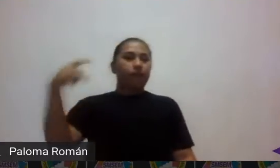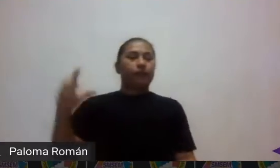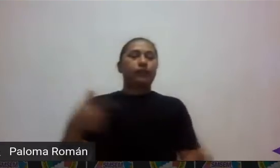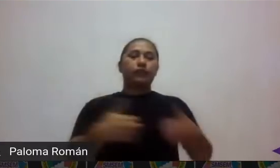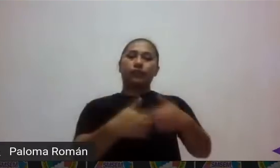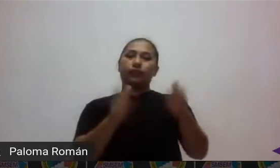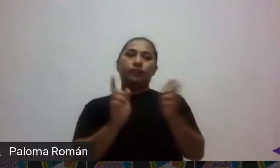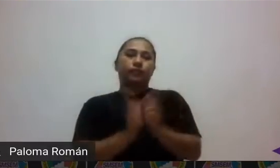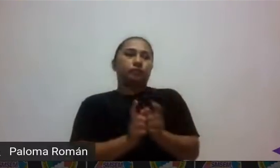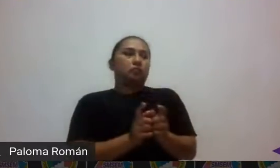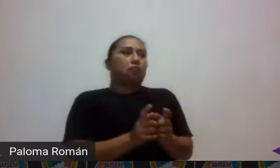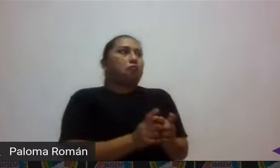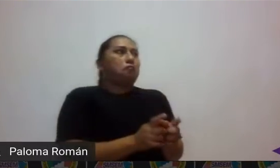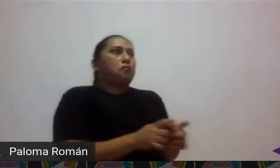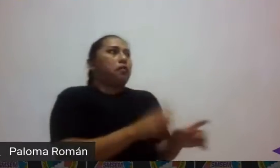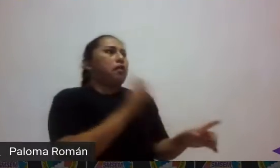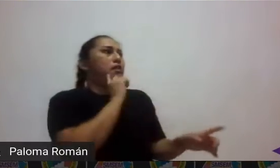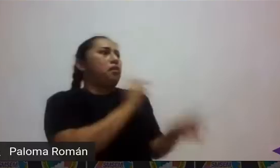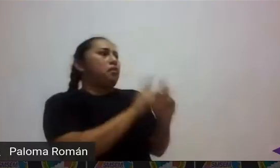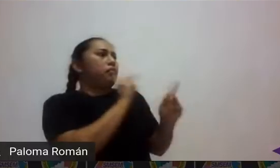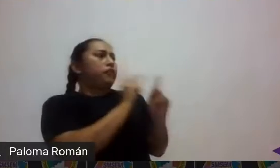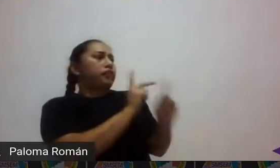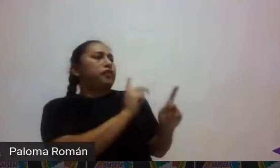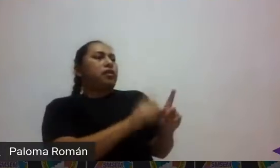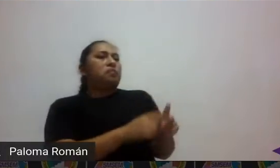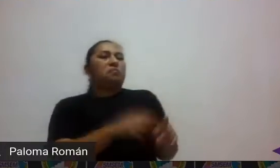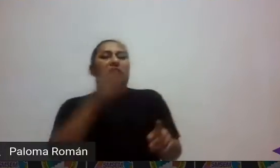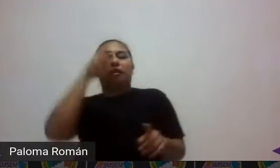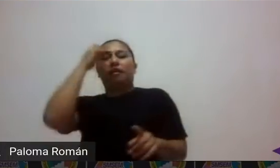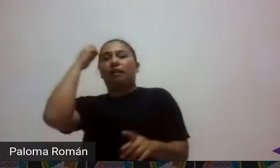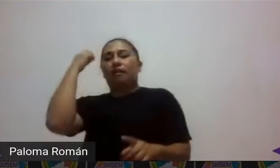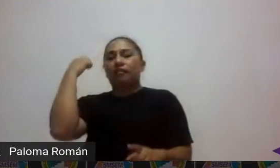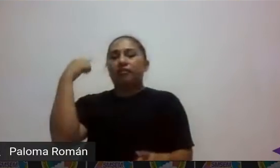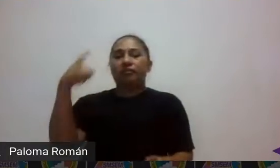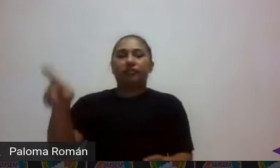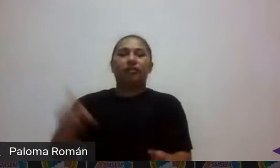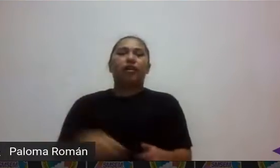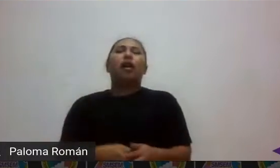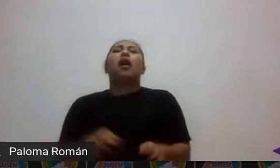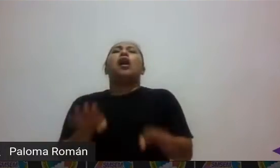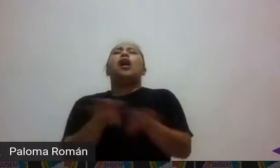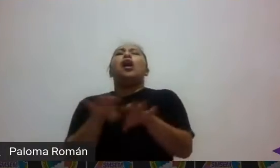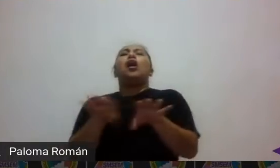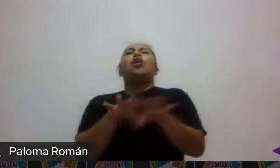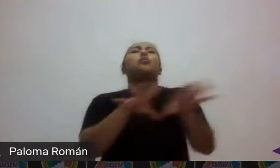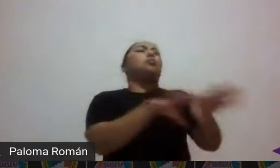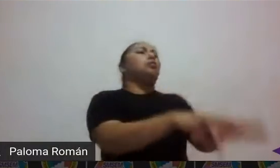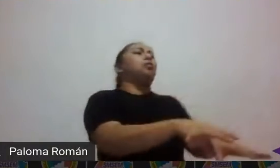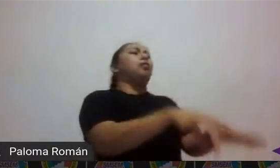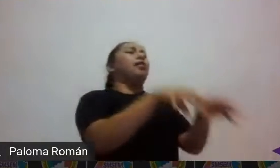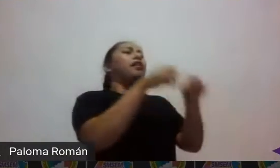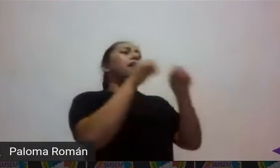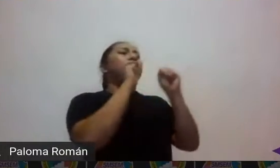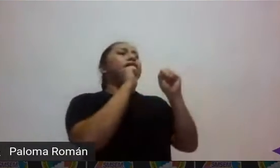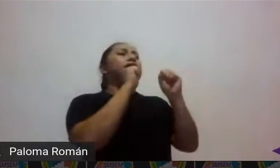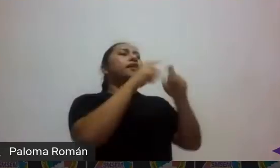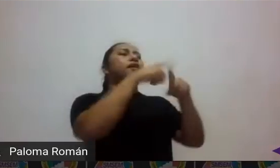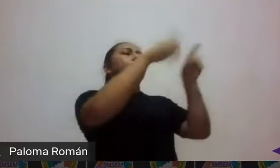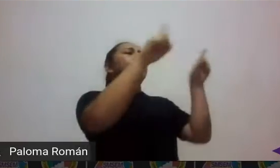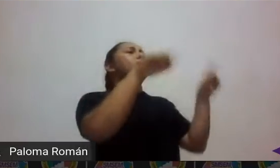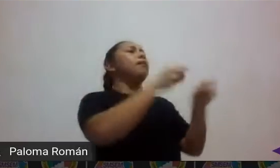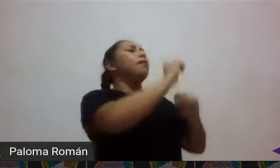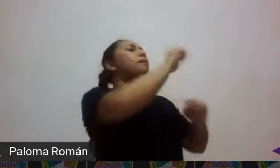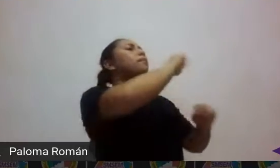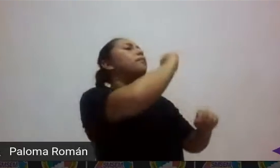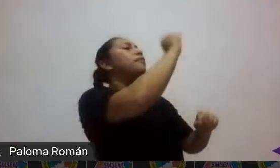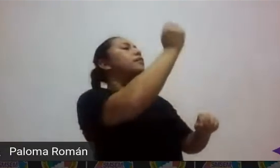cuestione pero es un cuestionamiento bien sencillo oye cómo sacas un referente curricular de un anecdótico que no